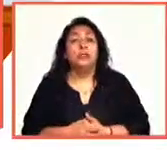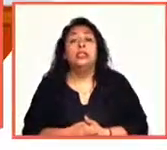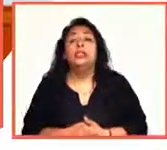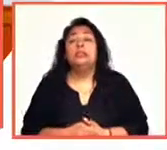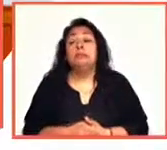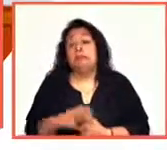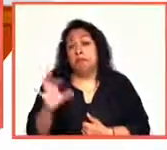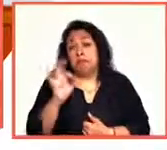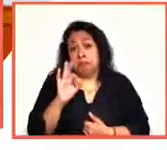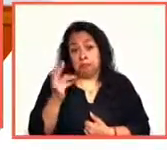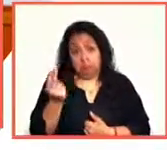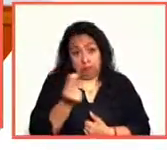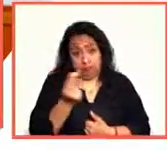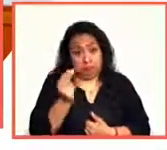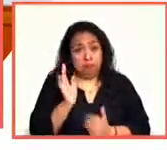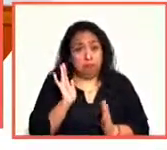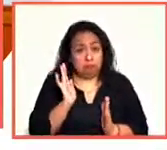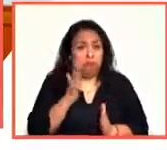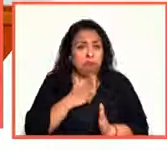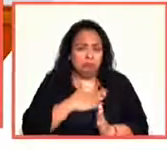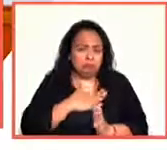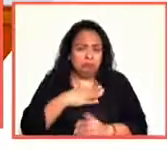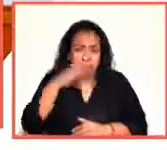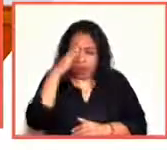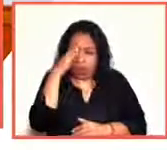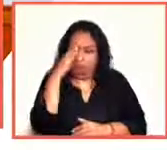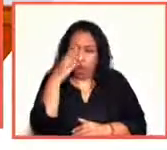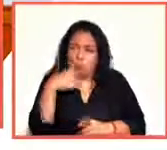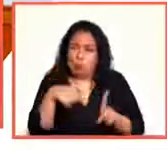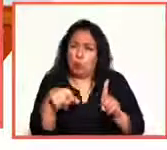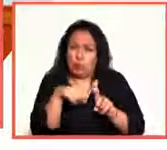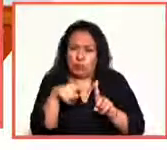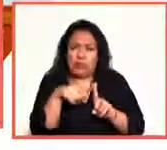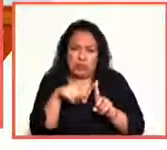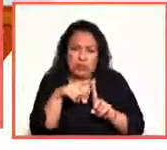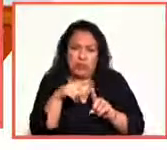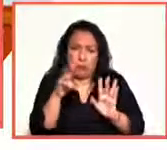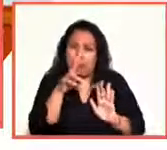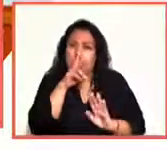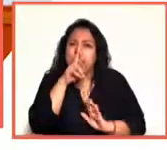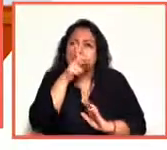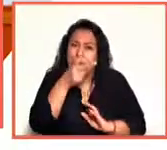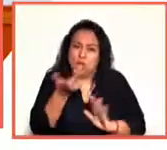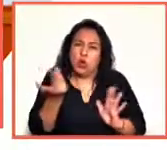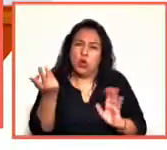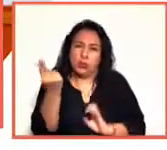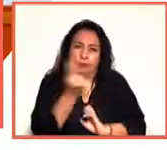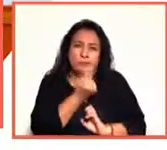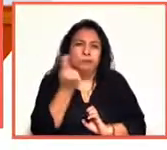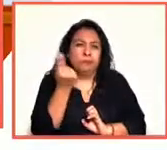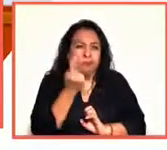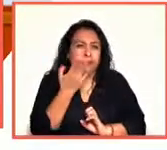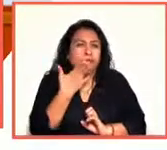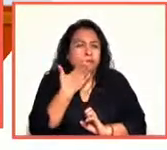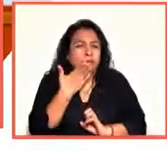necesario, yo creo que por salud, sería muy bueno.